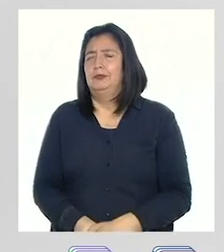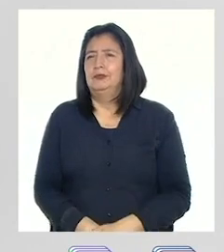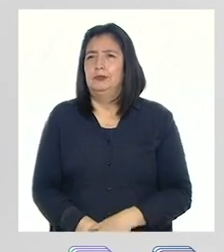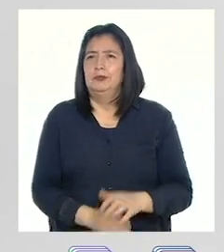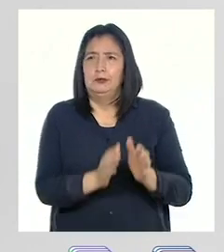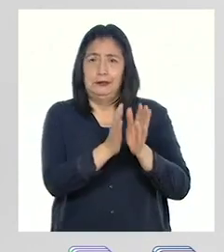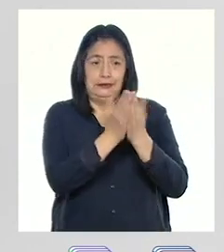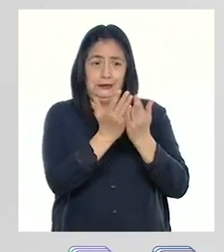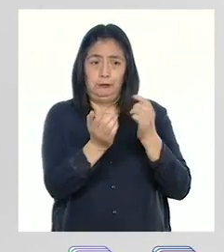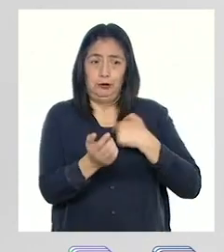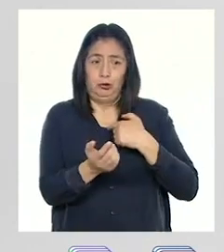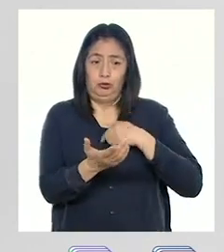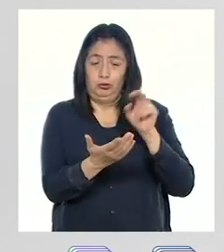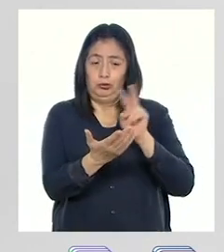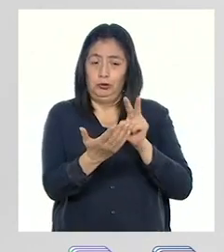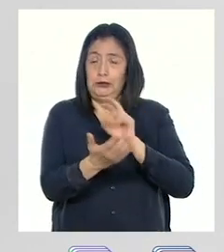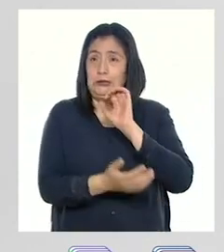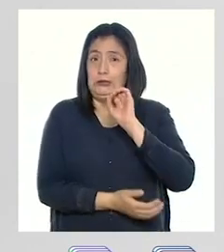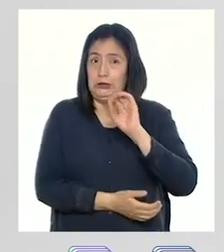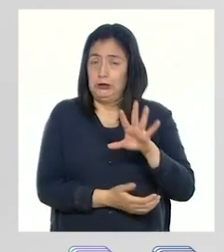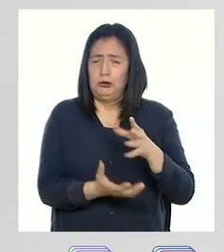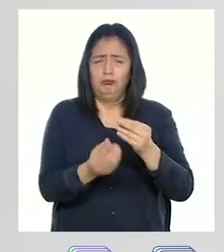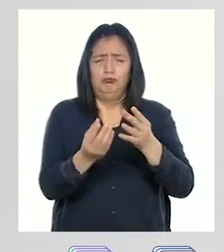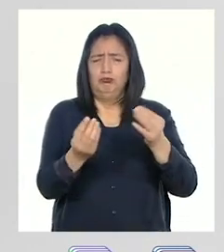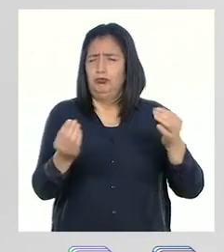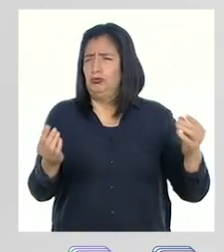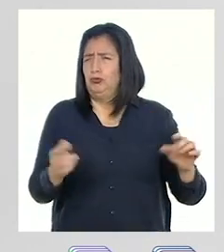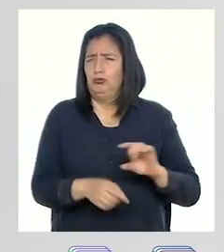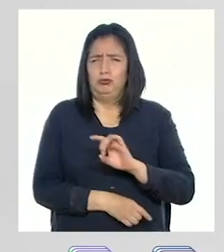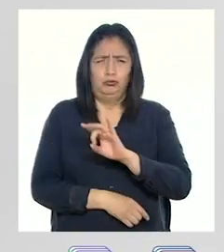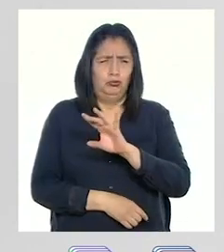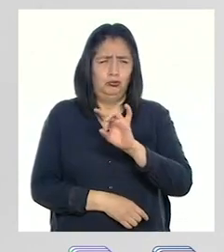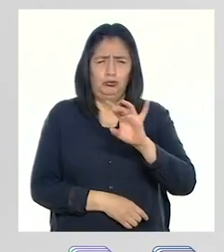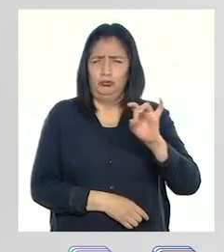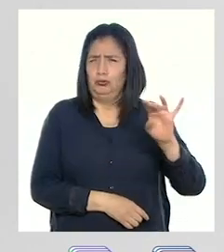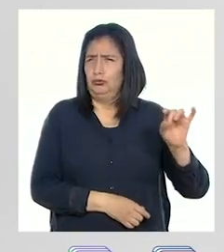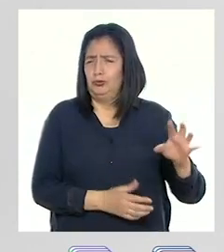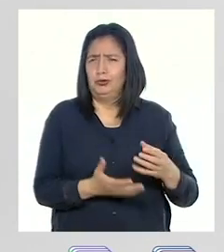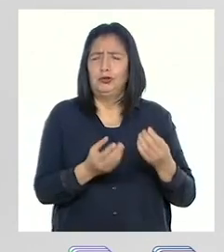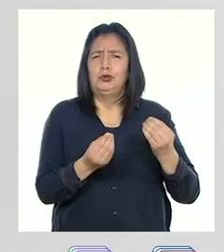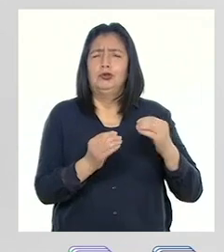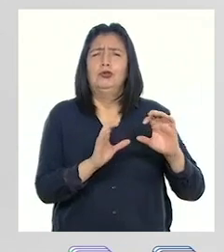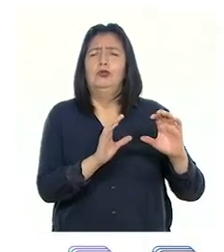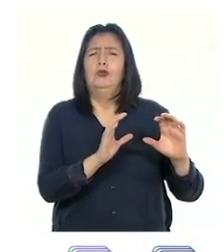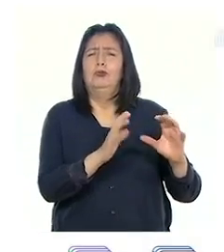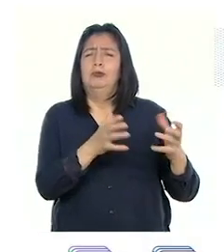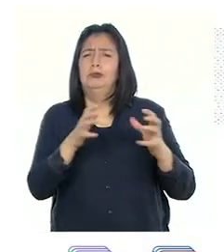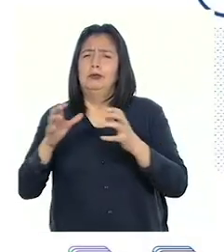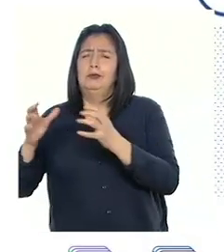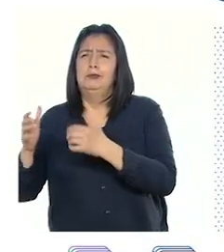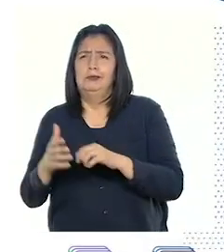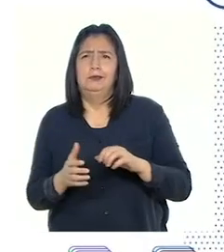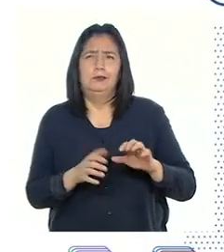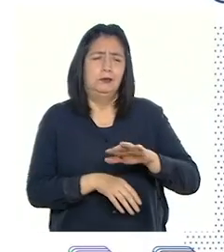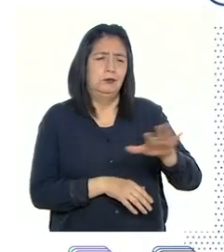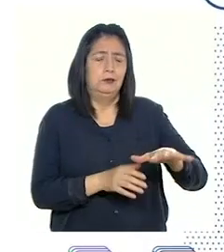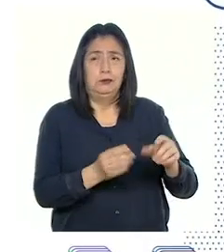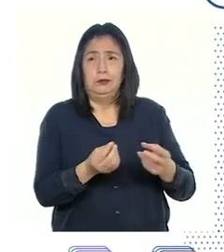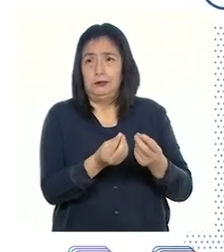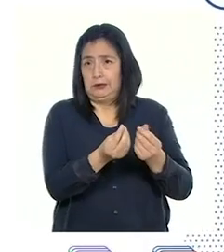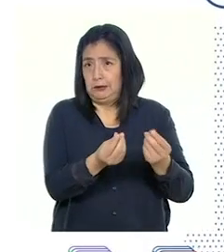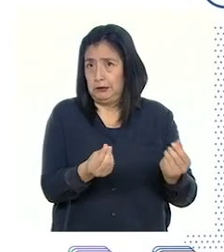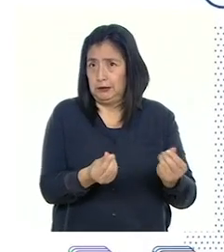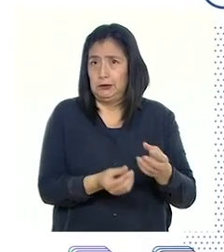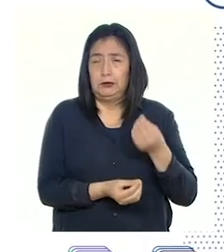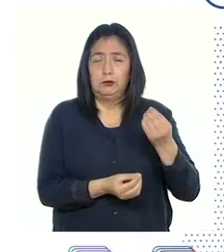En el libro que leí decía que existen muchas maneras de clasificar los ecosistemas, los aiterrestres,